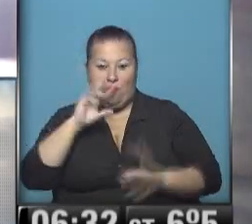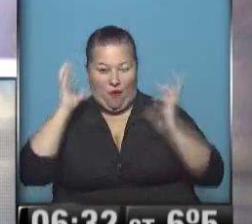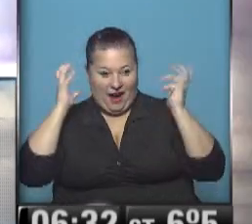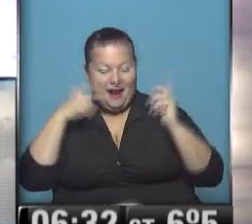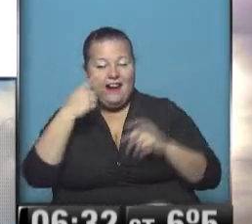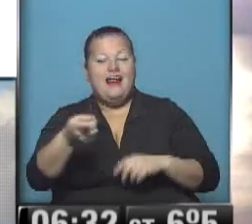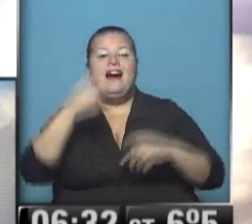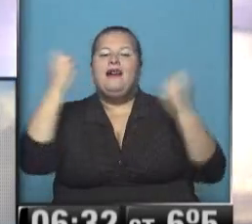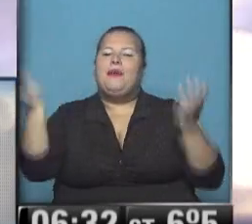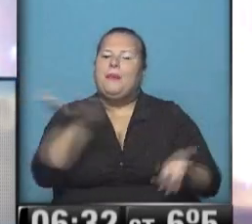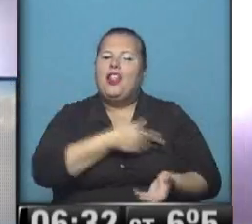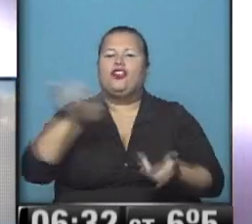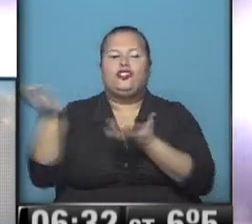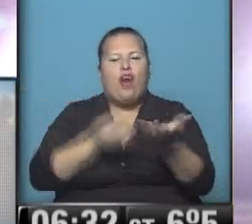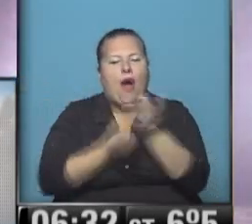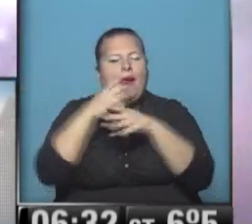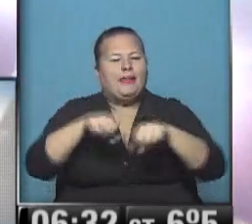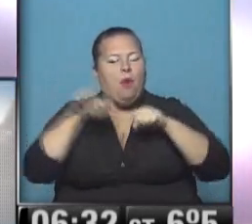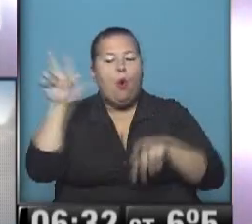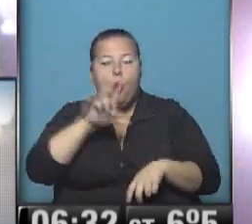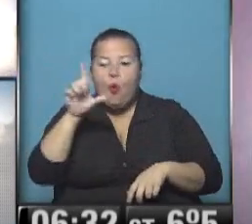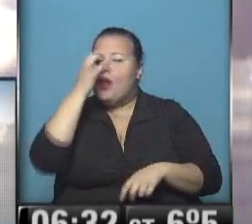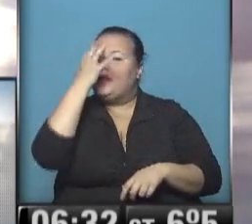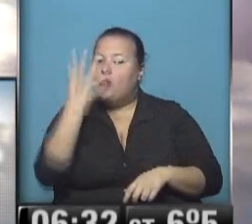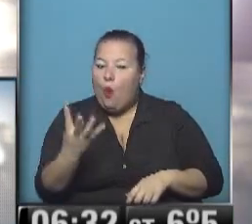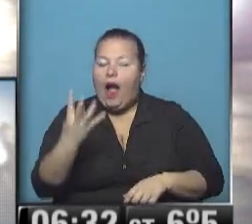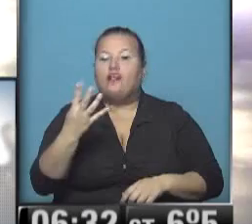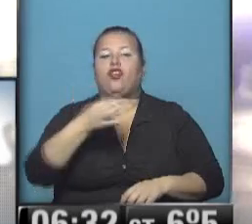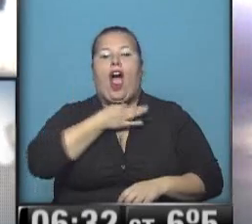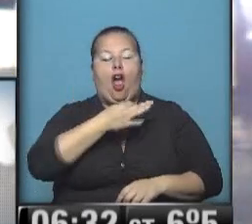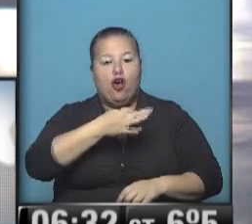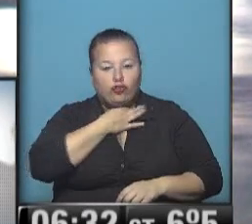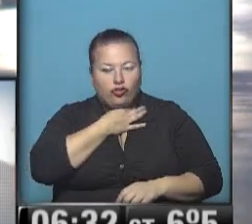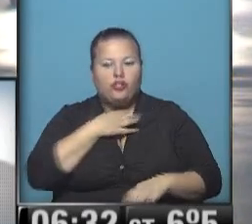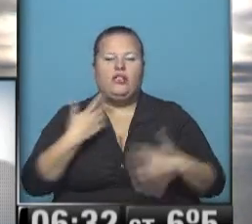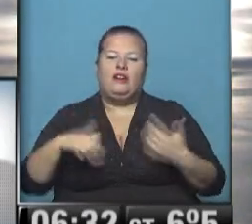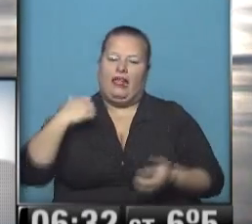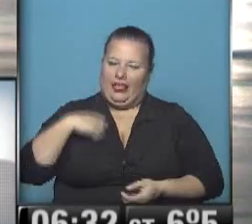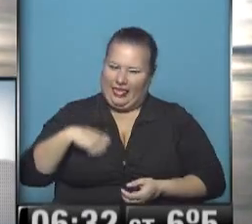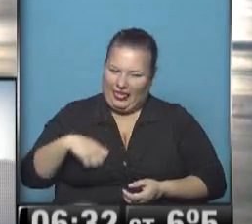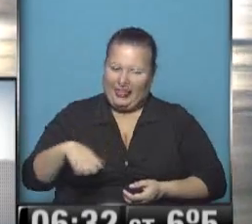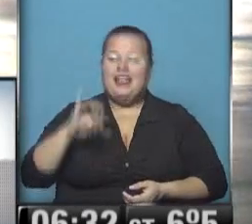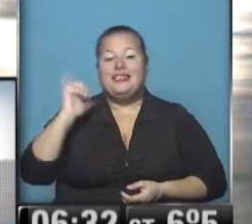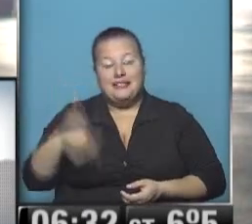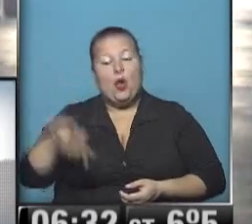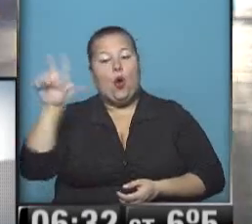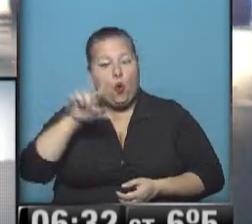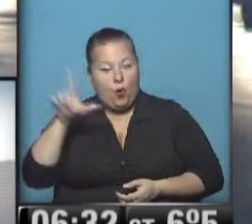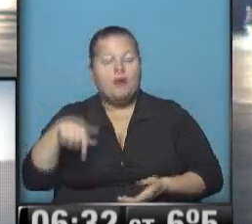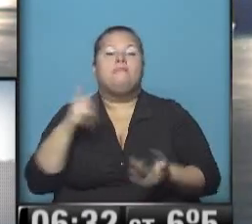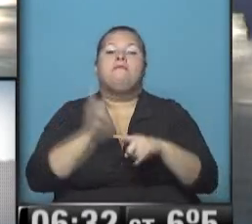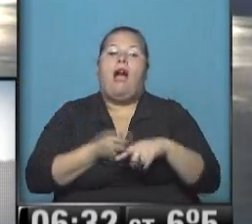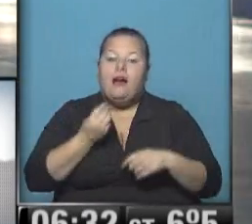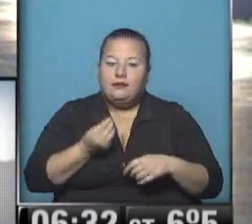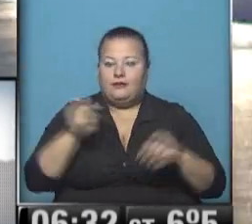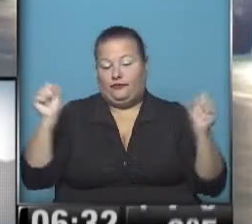¡Bienvenidos a todos los Felices Mañaneros! ¡Este lunes 24 de agosto! ¡Qué fiacca! ¡Sí, porque es lunes y a esto le agregamos